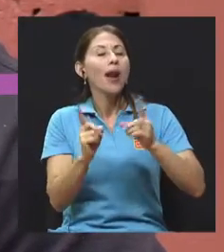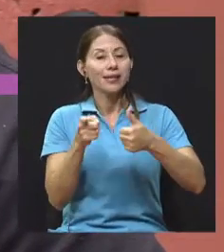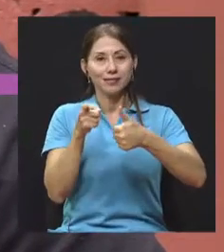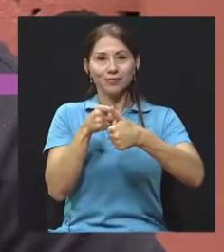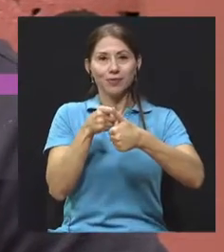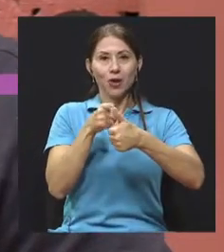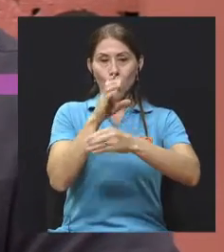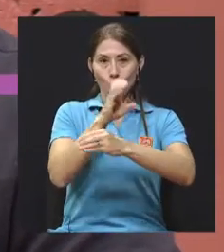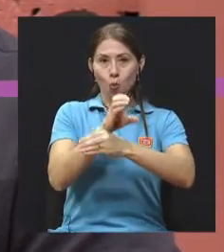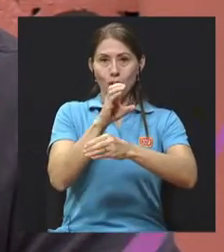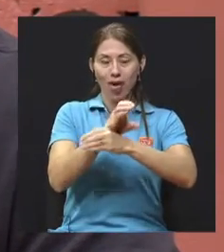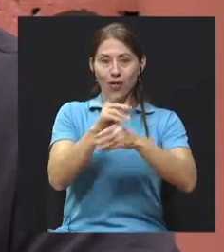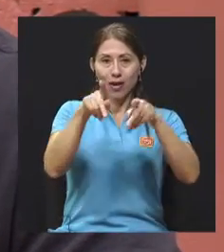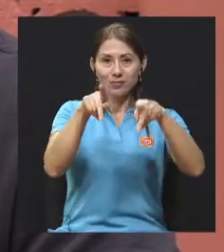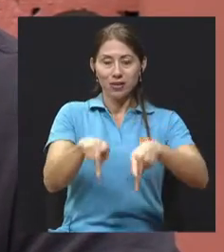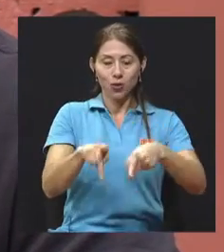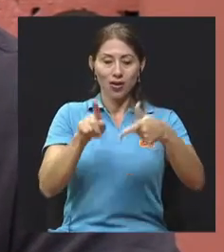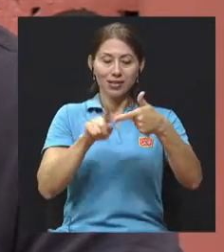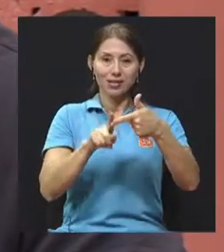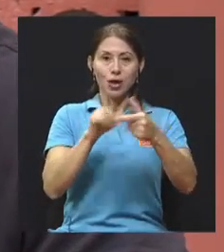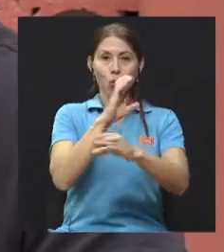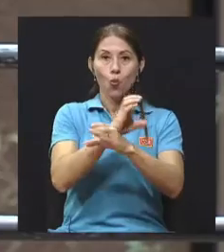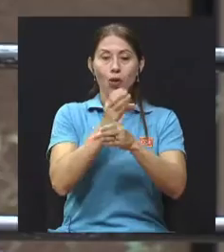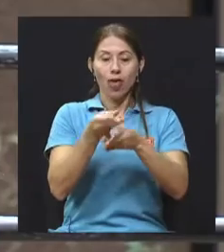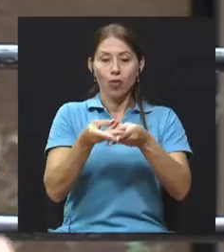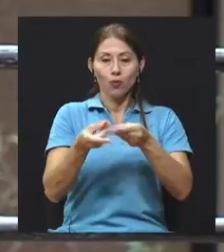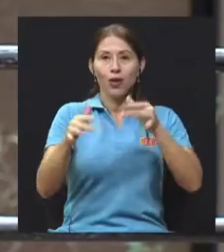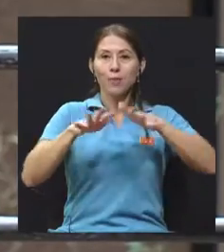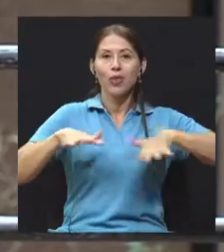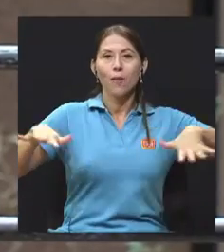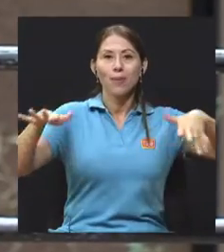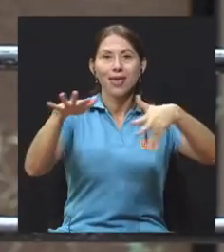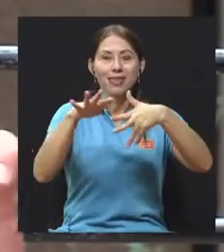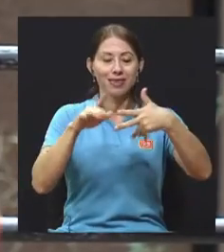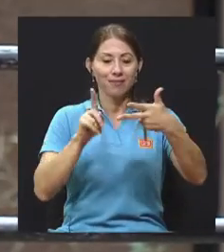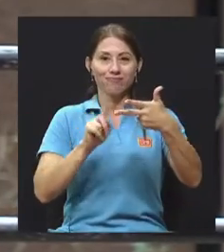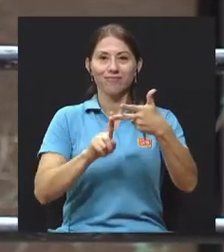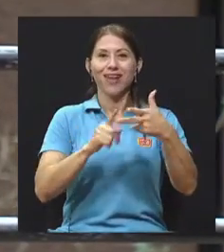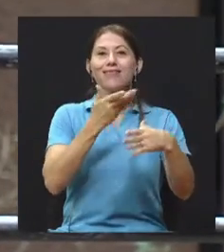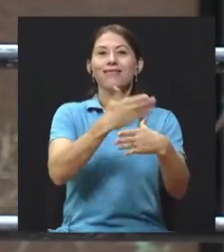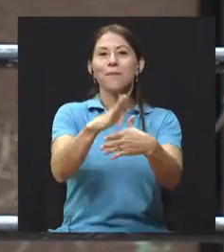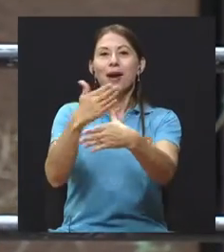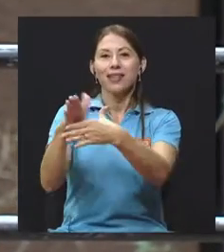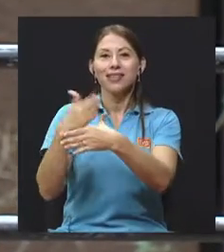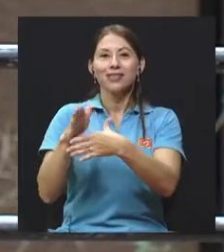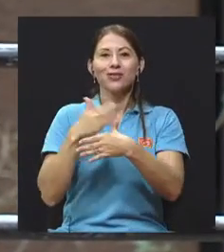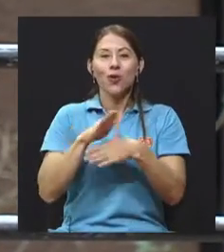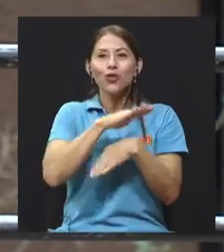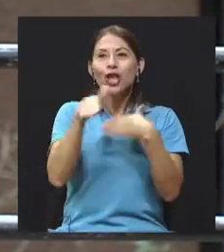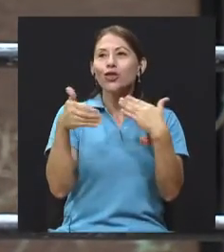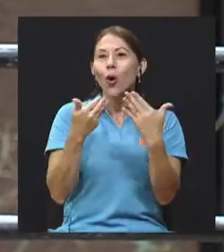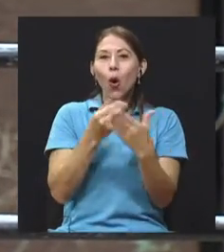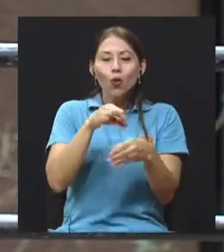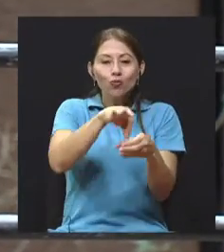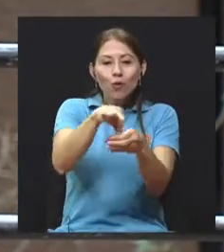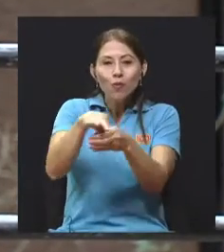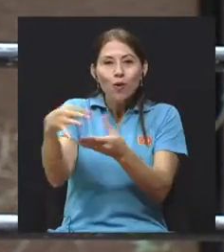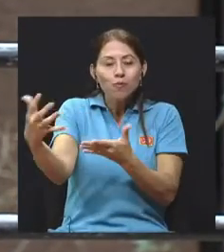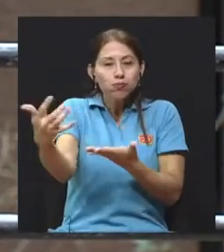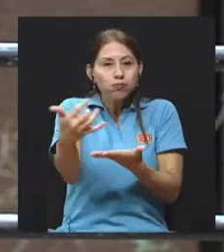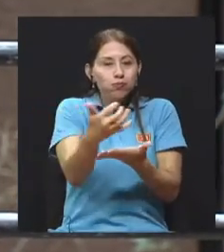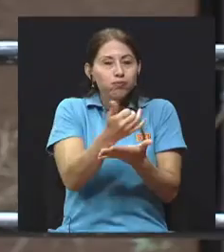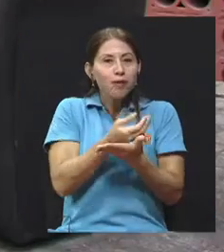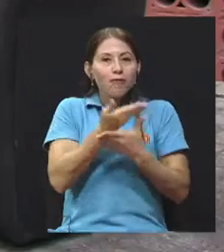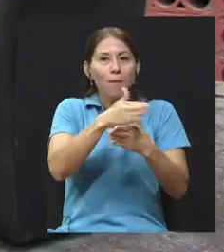Cuidado a las personas, cuidado al medio ambiente y lo que generan esos dos, la repartición de todo eso que genera la tierra y las